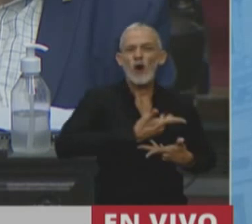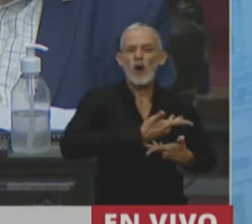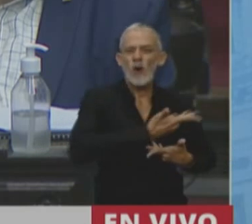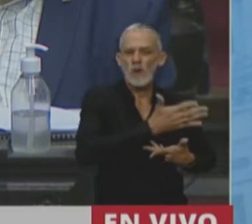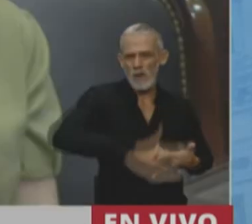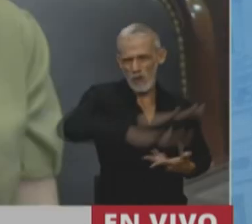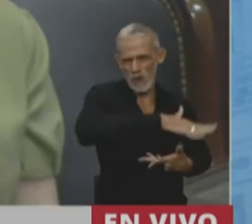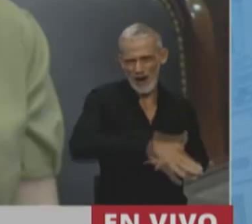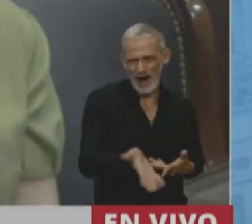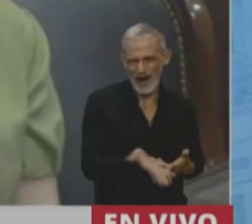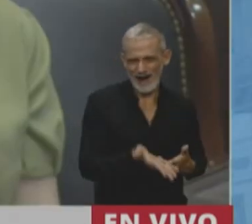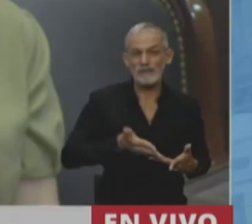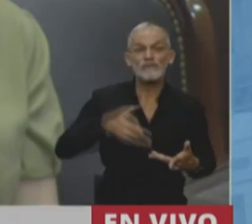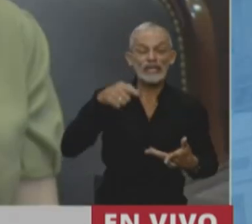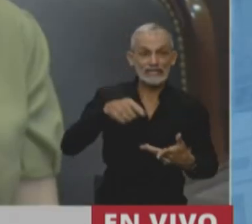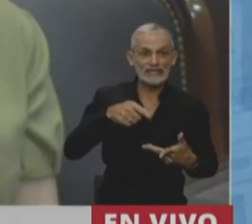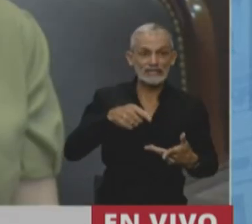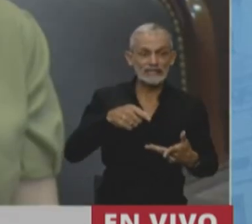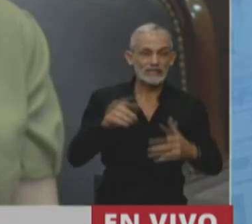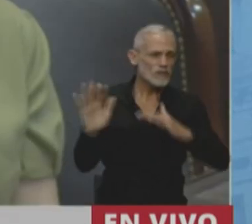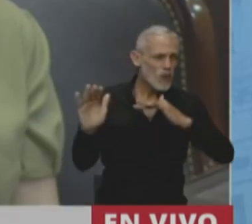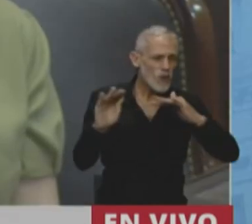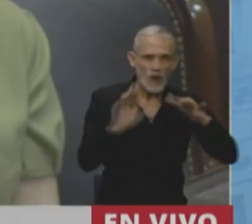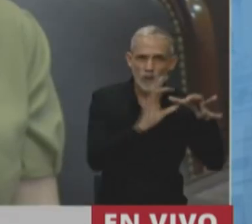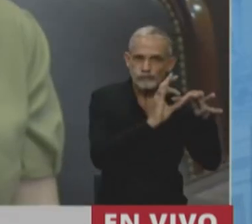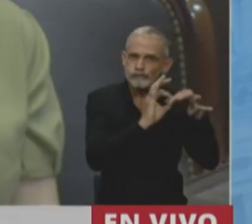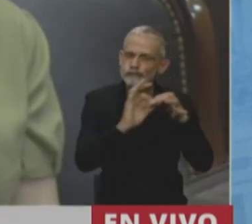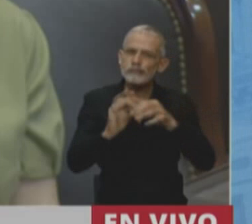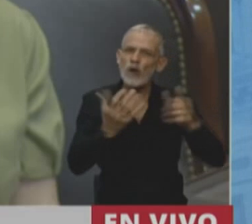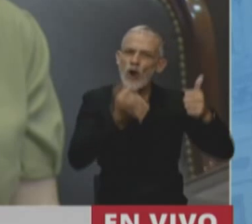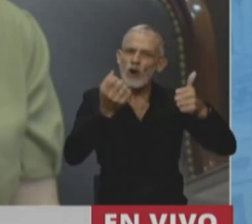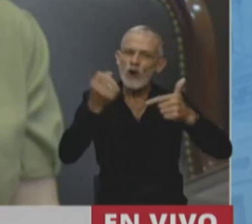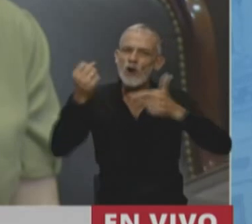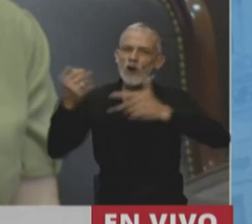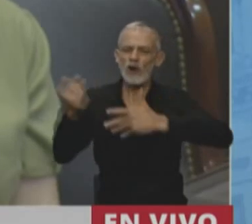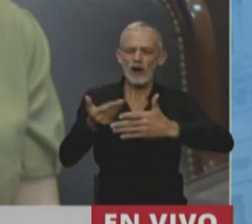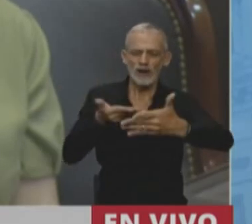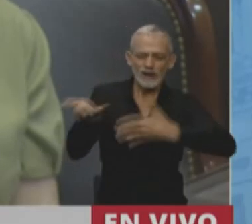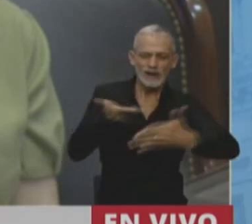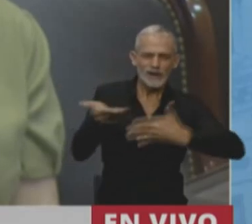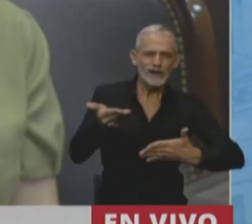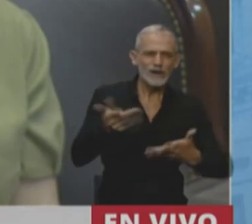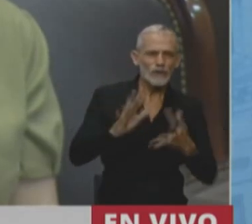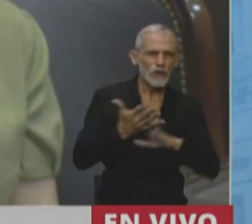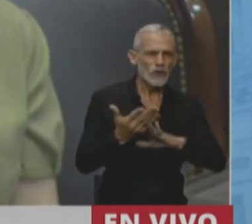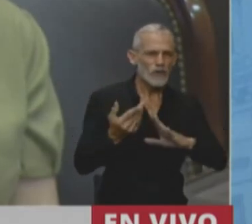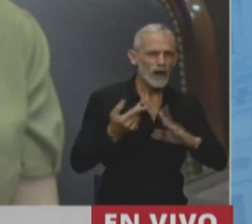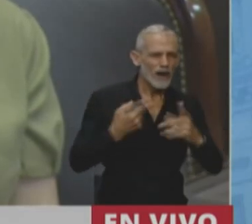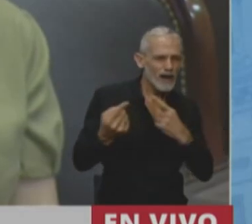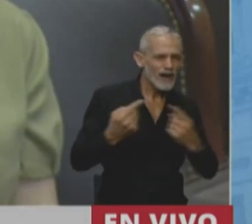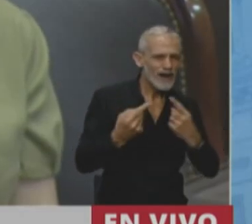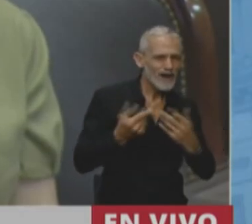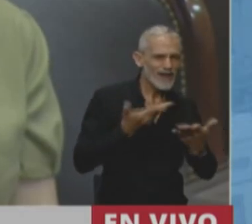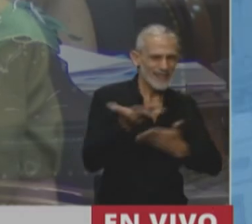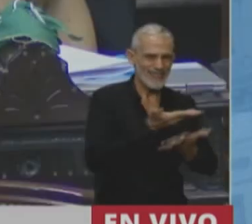Y ese vínculo, ese ida y vuelta, esa dinámica que